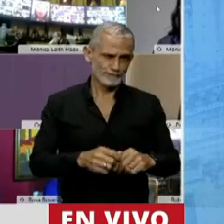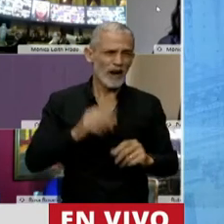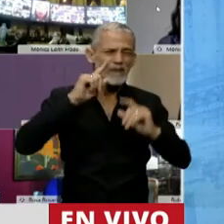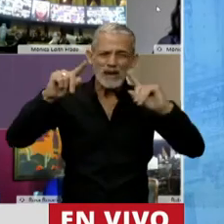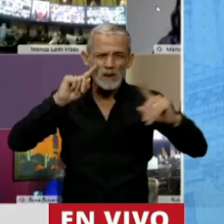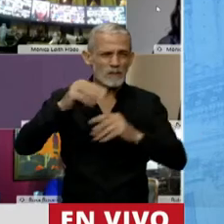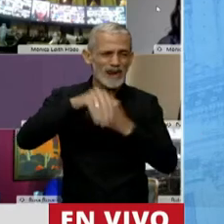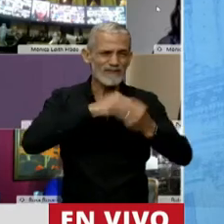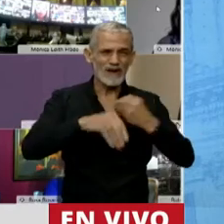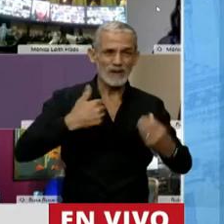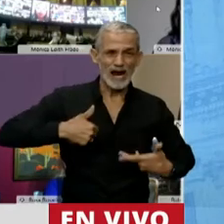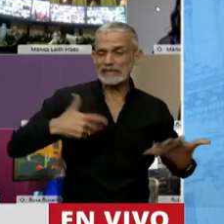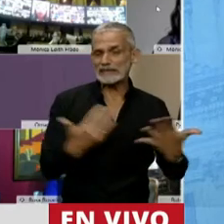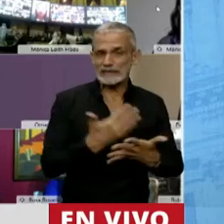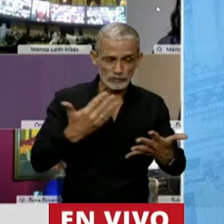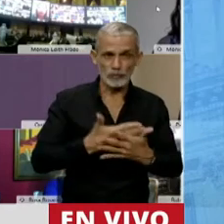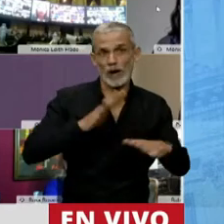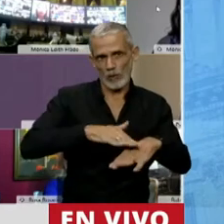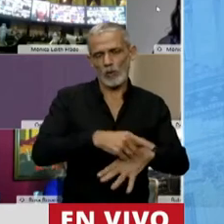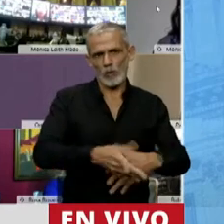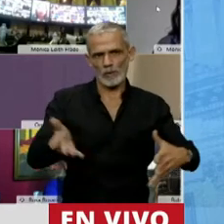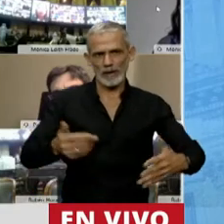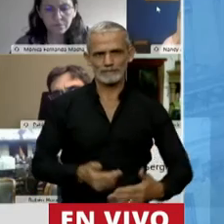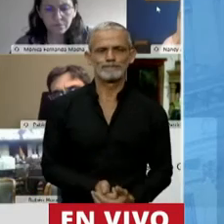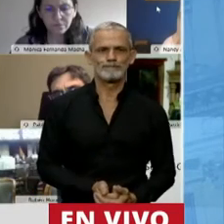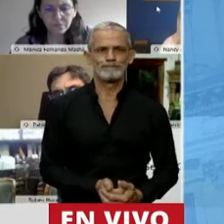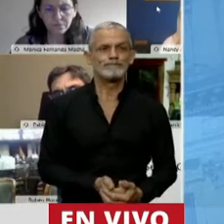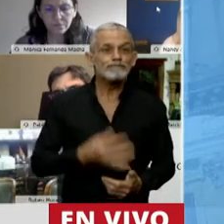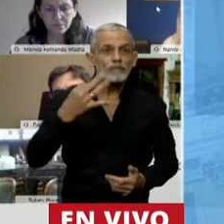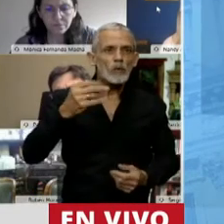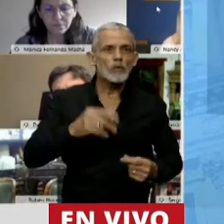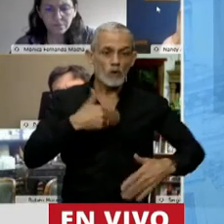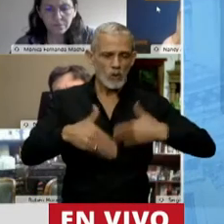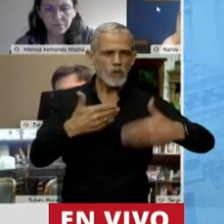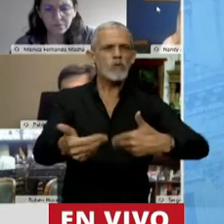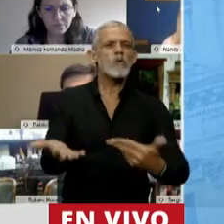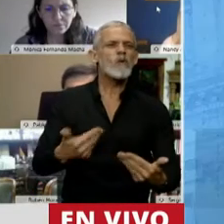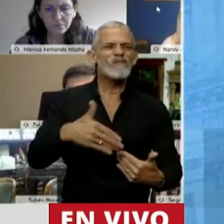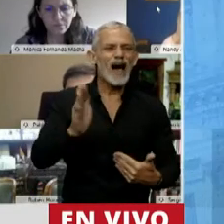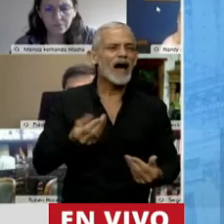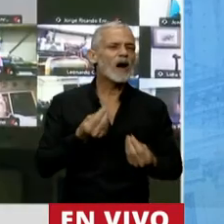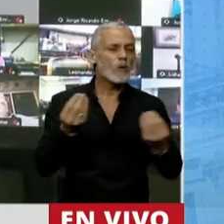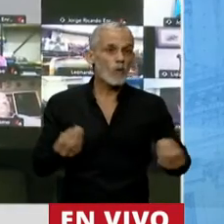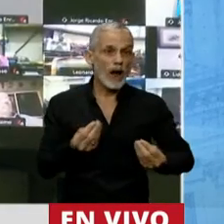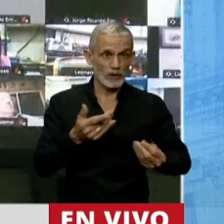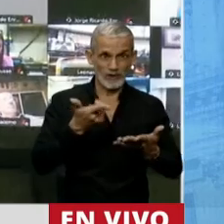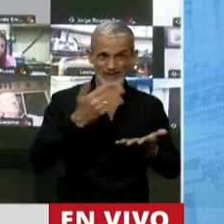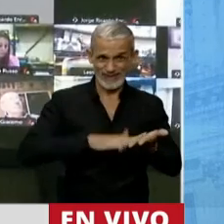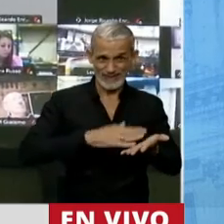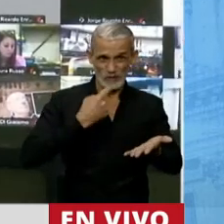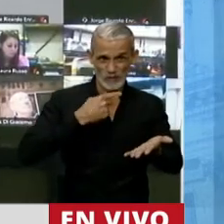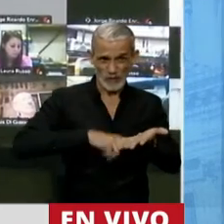argentinas están sufriendo y padeciendo esta situación. Y lo único que se va a generar con este nuevo